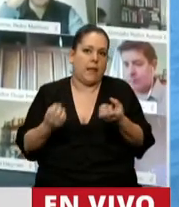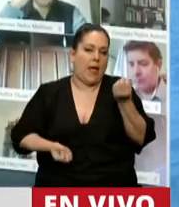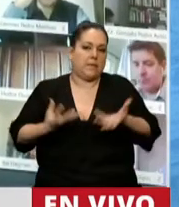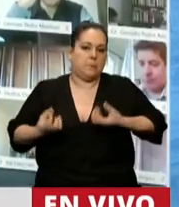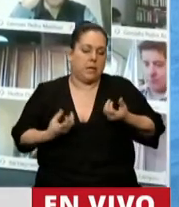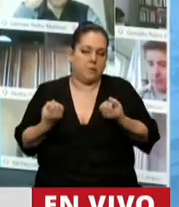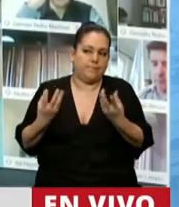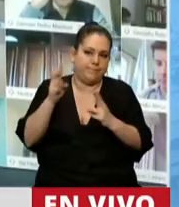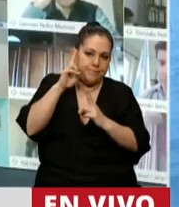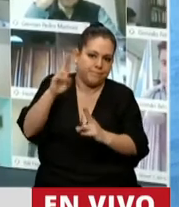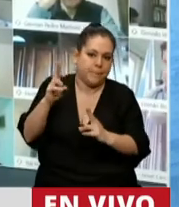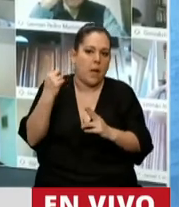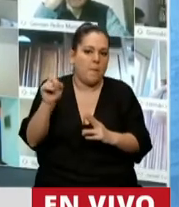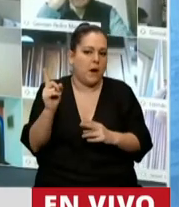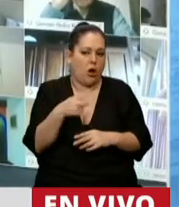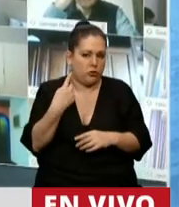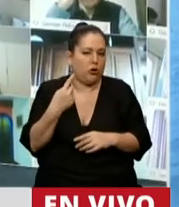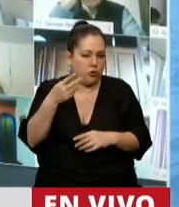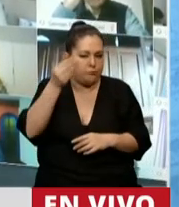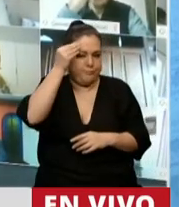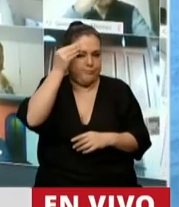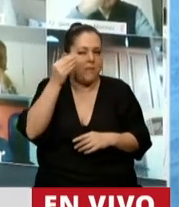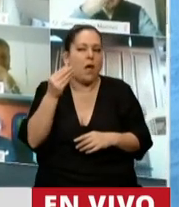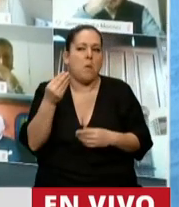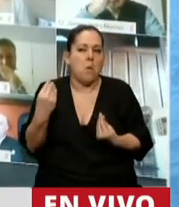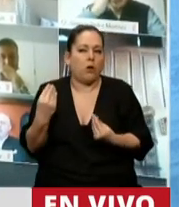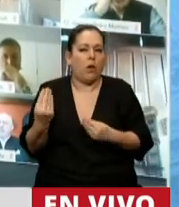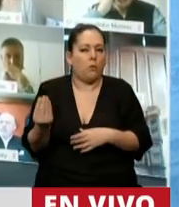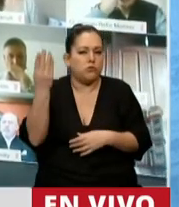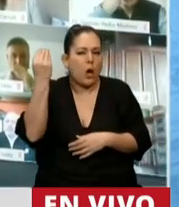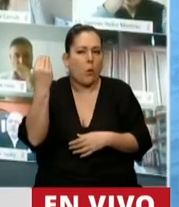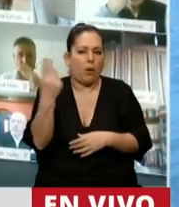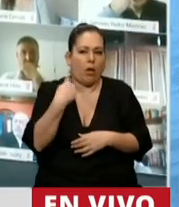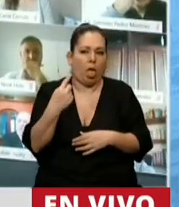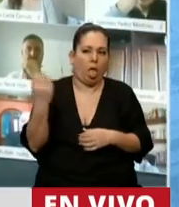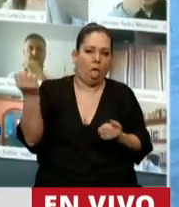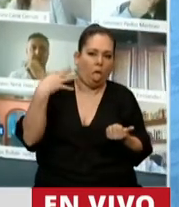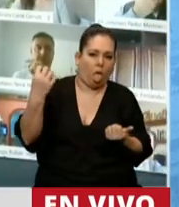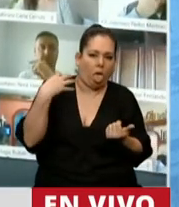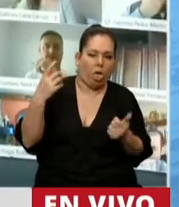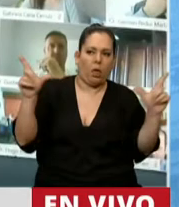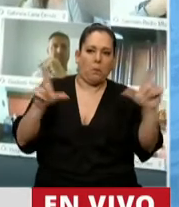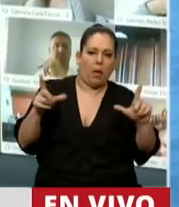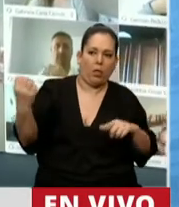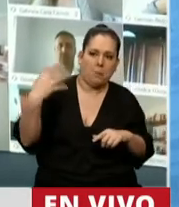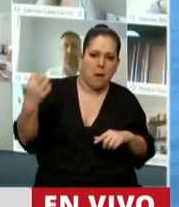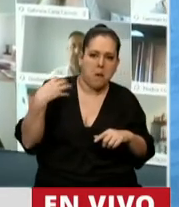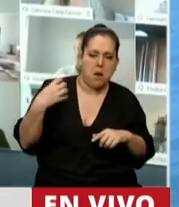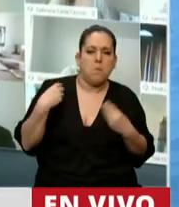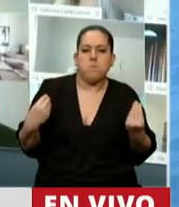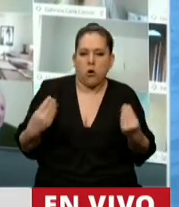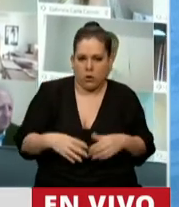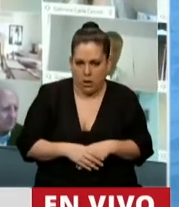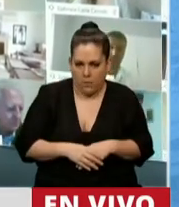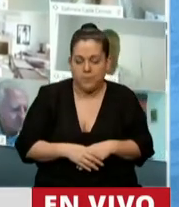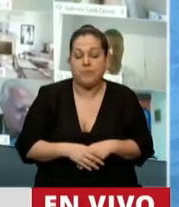no nos vamos a desacostumbrar y no vamos a naturalizar por qué muchas veces somos muy maltratados en esos medios. Lo somos porque